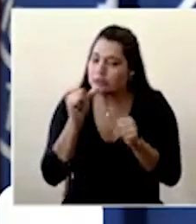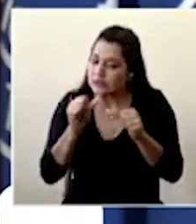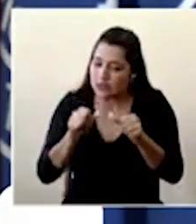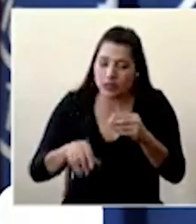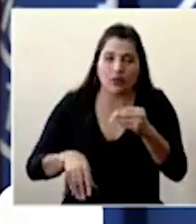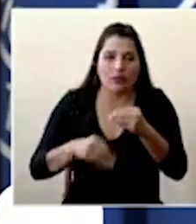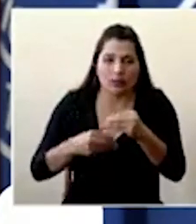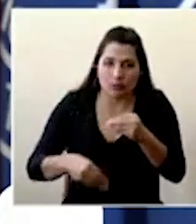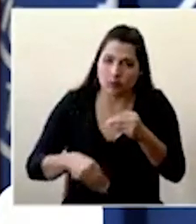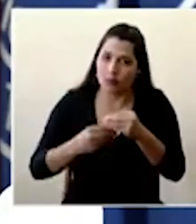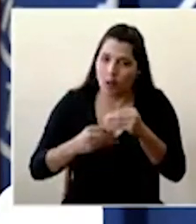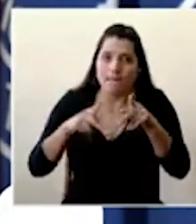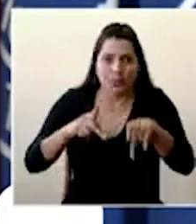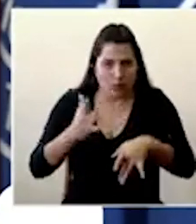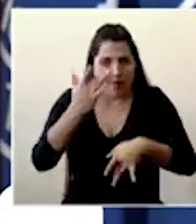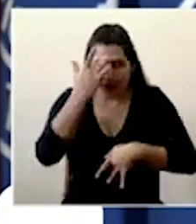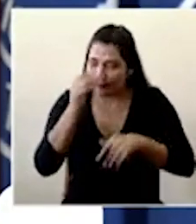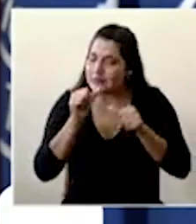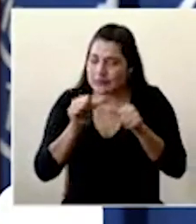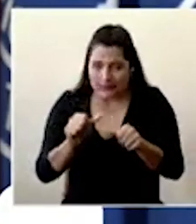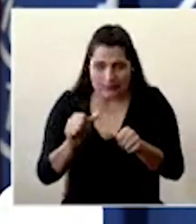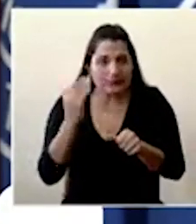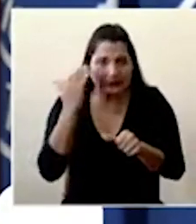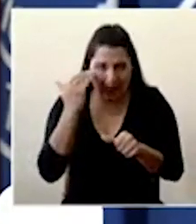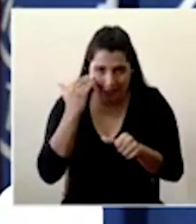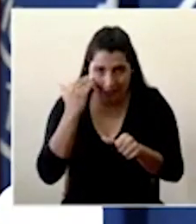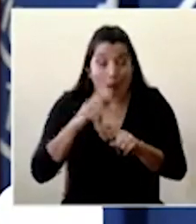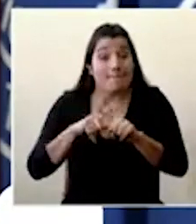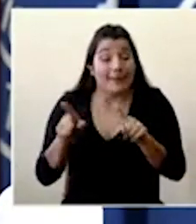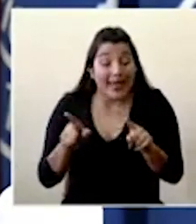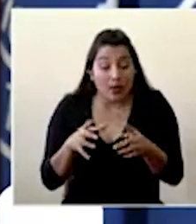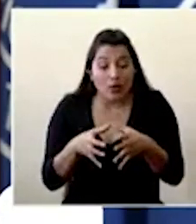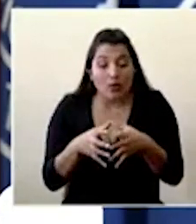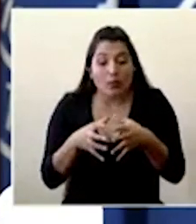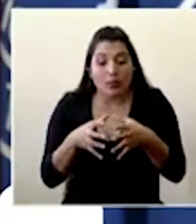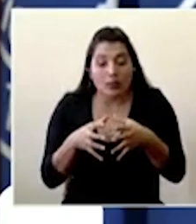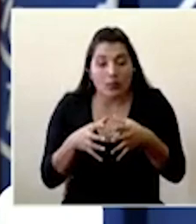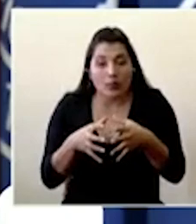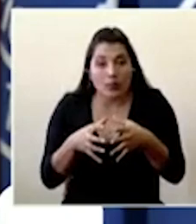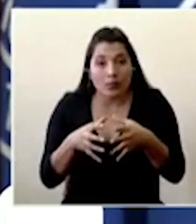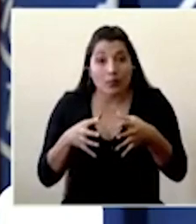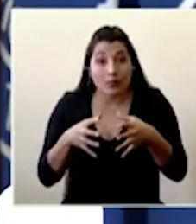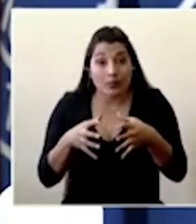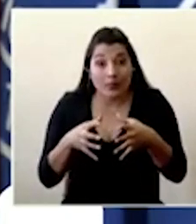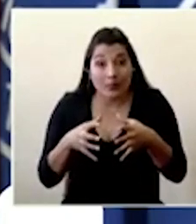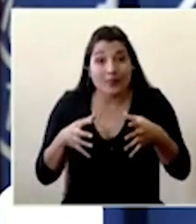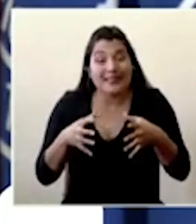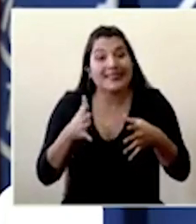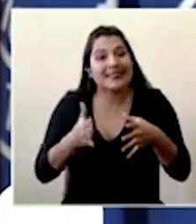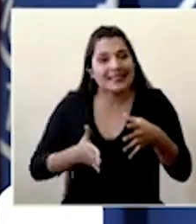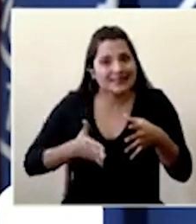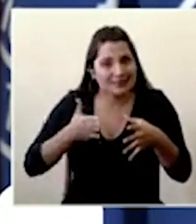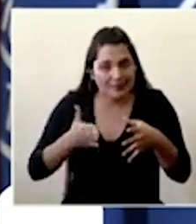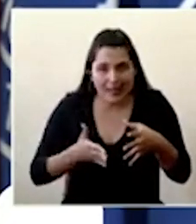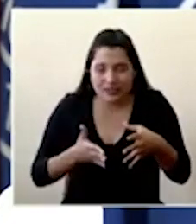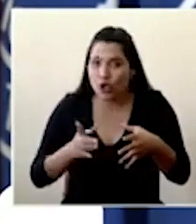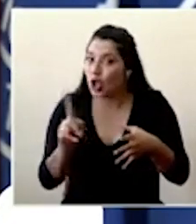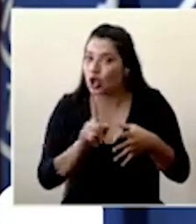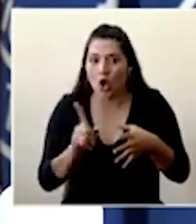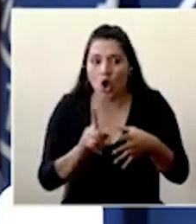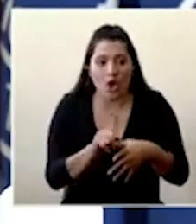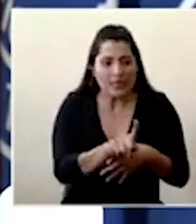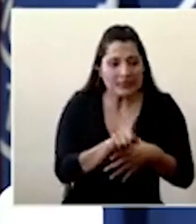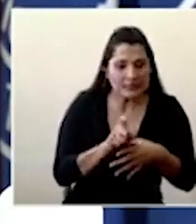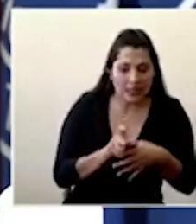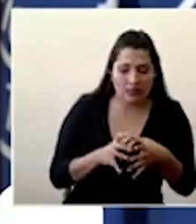seguiendo habiendo cada vez más casos y lo que ocupamos es que ya dijimos los casos no aumenten de 100